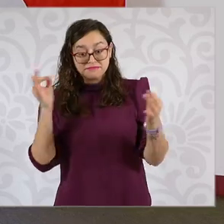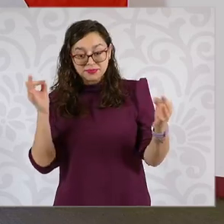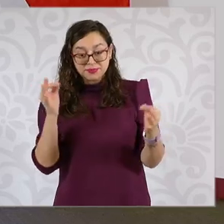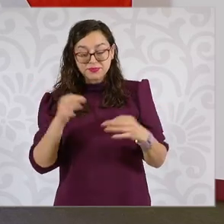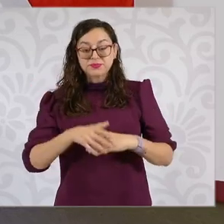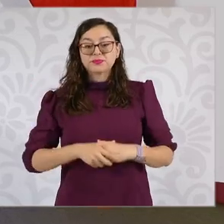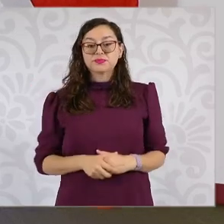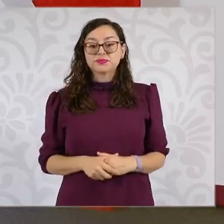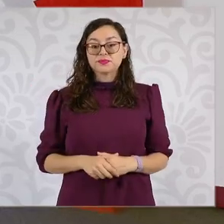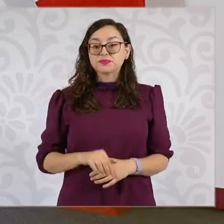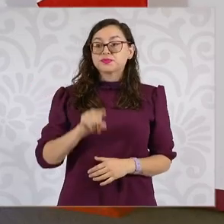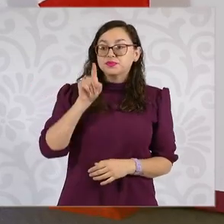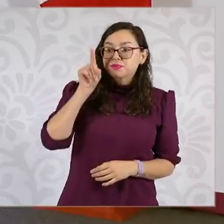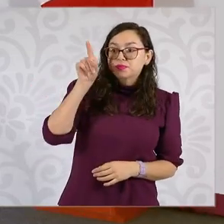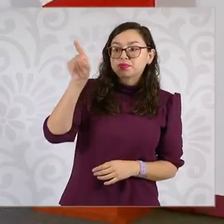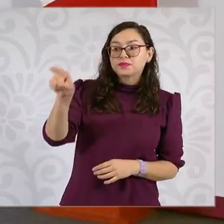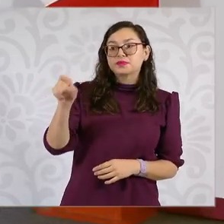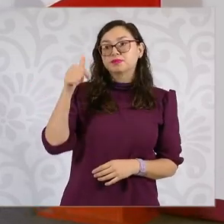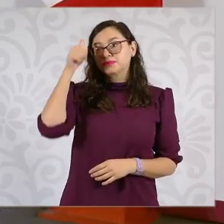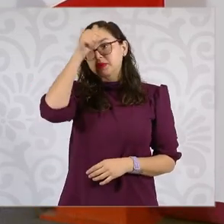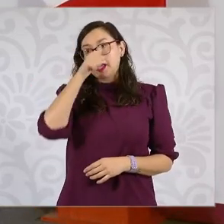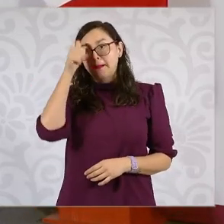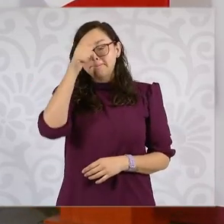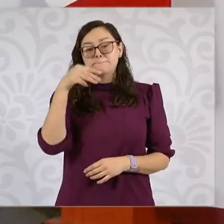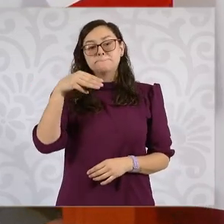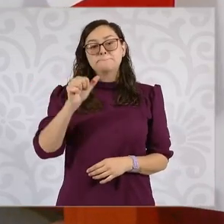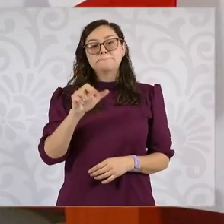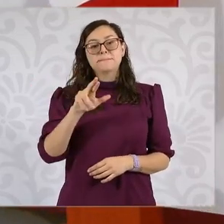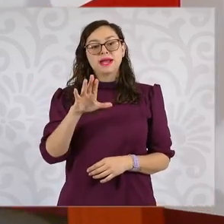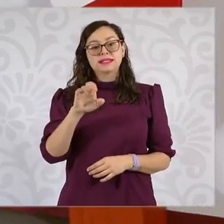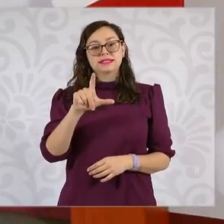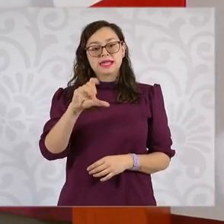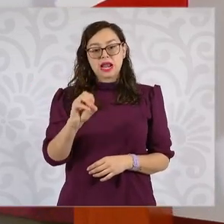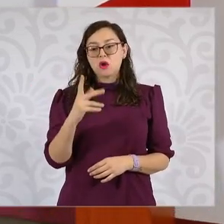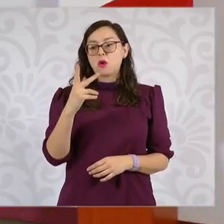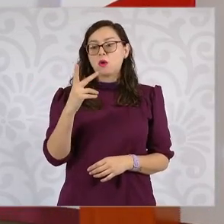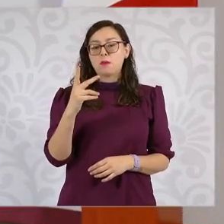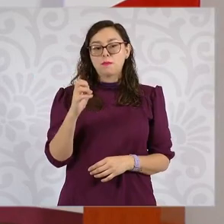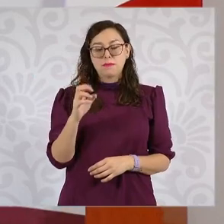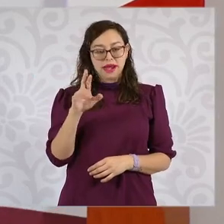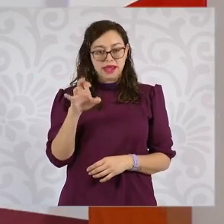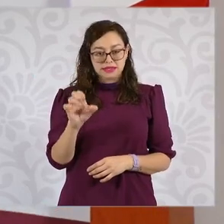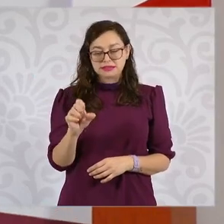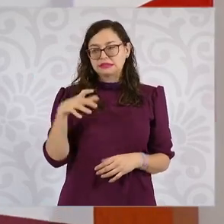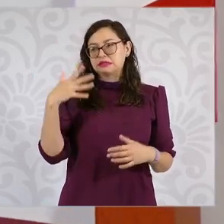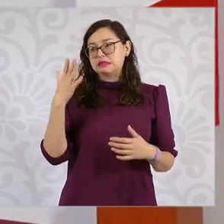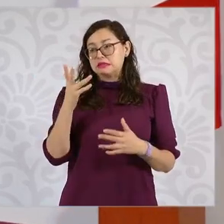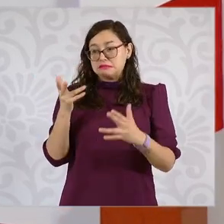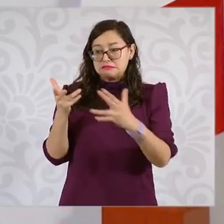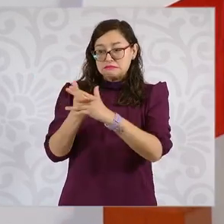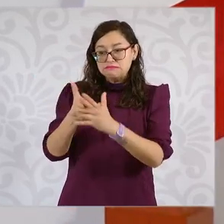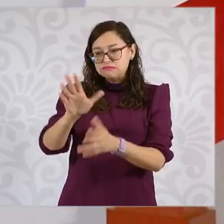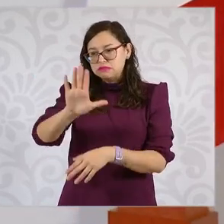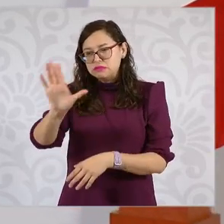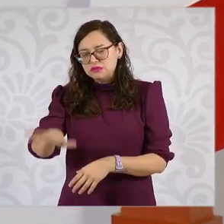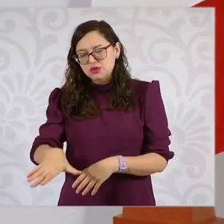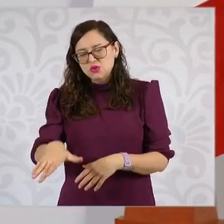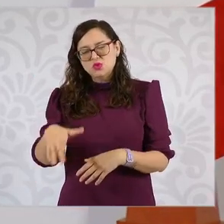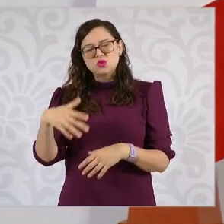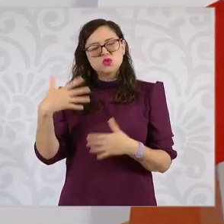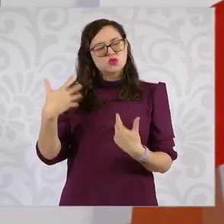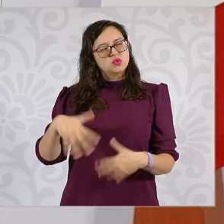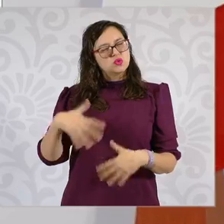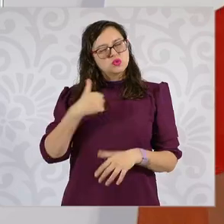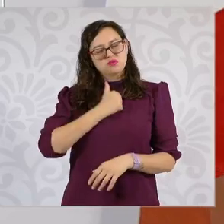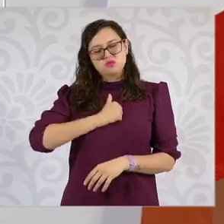asesinato del padre Marcelo Pérez Pérez en San Cristóbal de las Casas, se está haciendo la investigación,